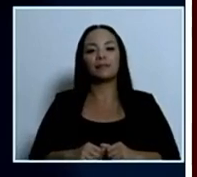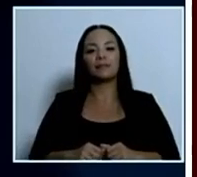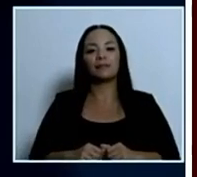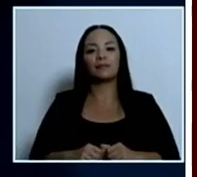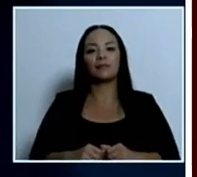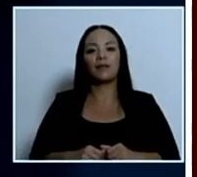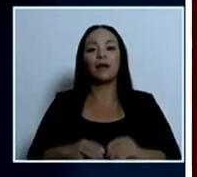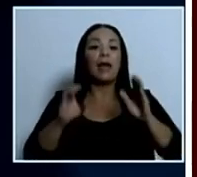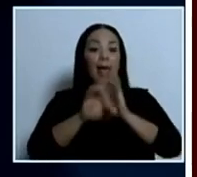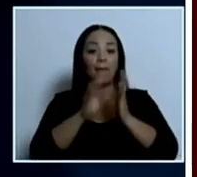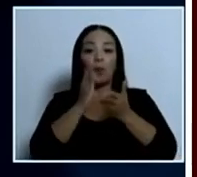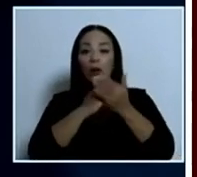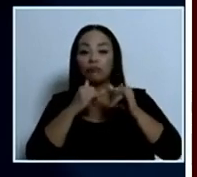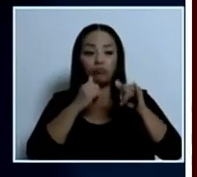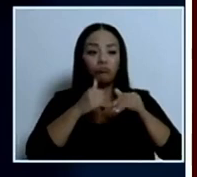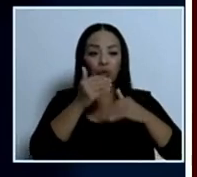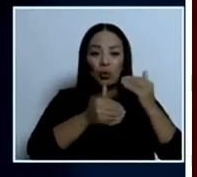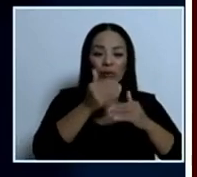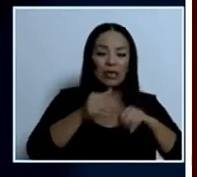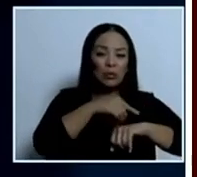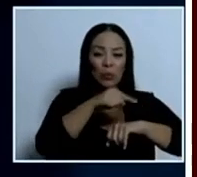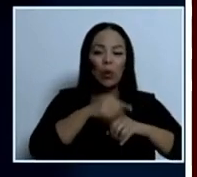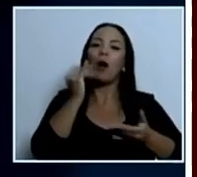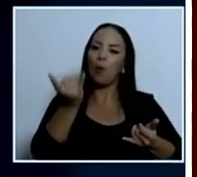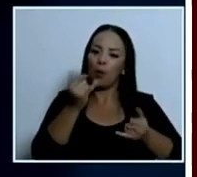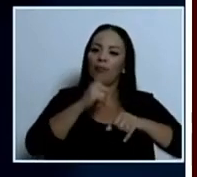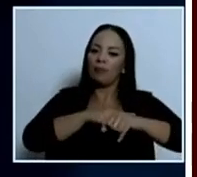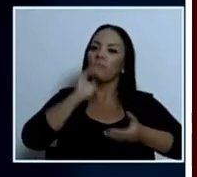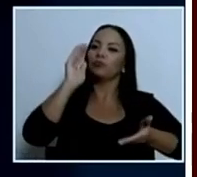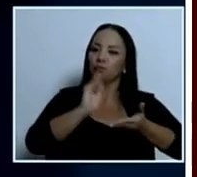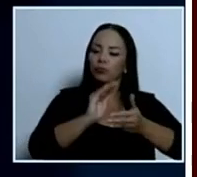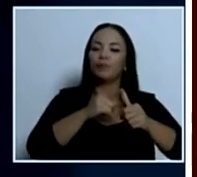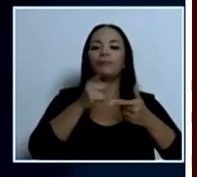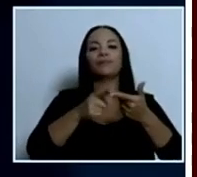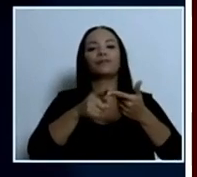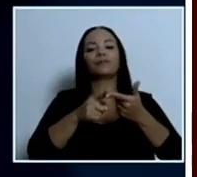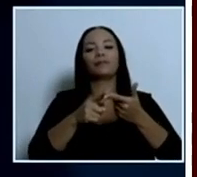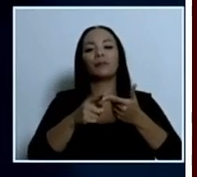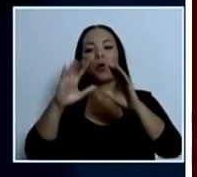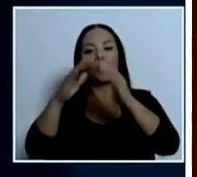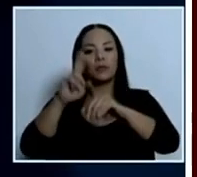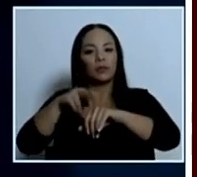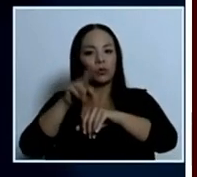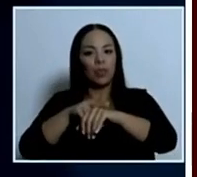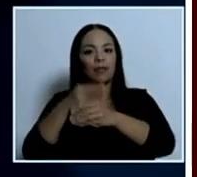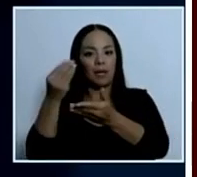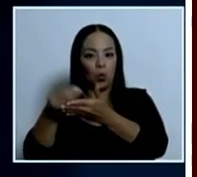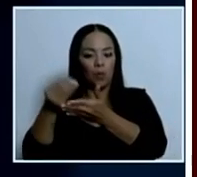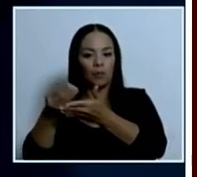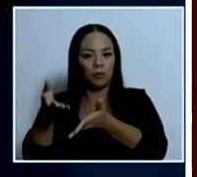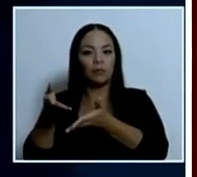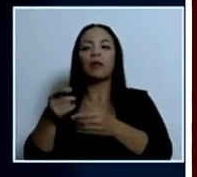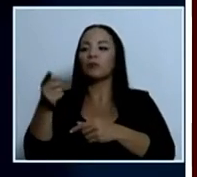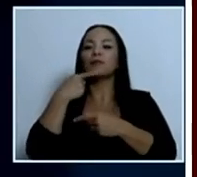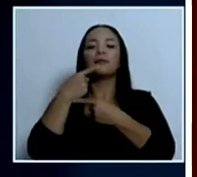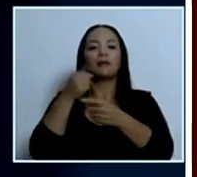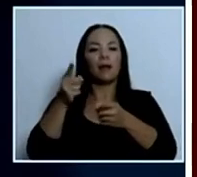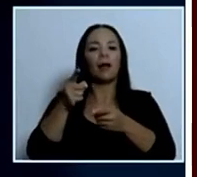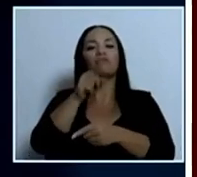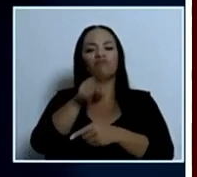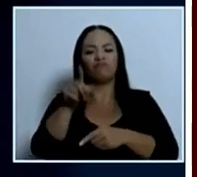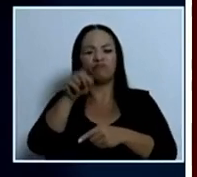procesos, dándole la posibilidad a la Comisión Nacional del Consumidor de que declare la nulidad de cláusulas